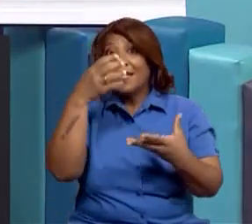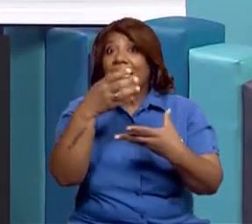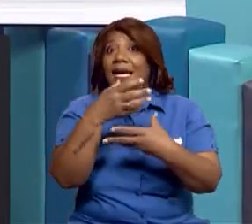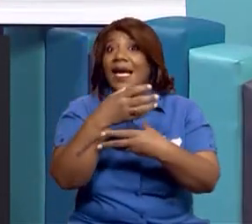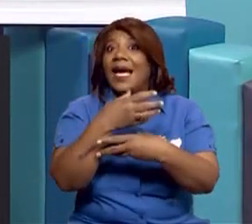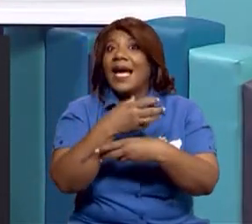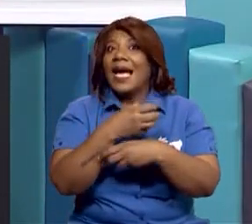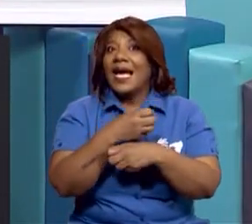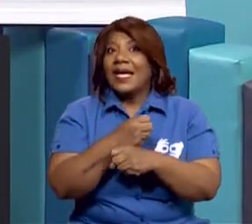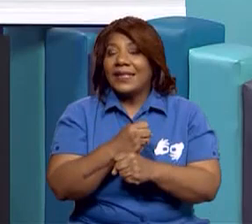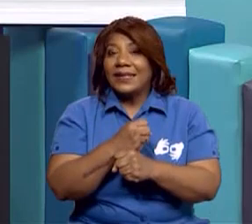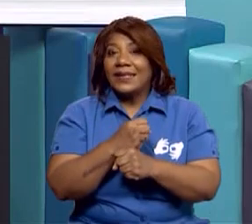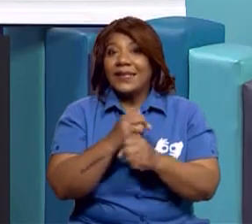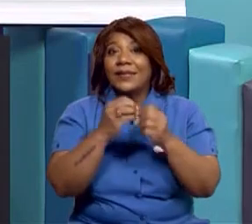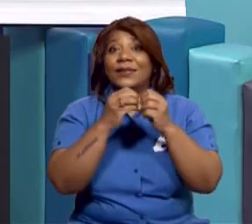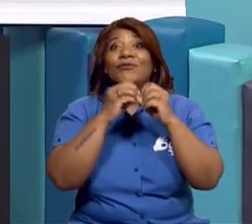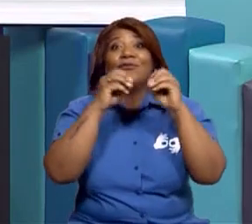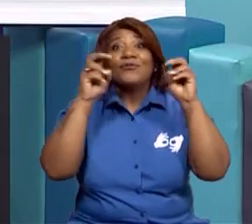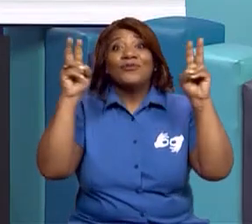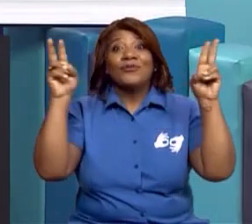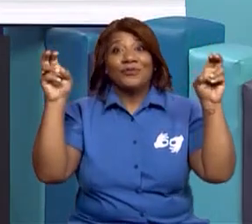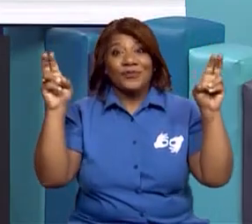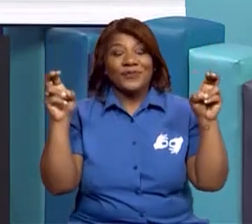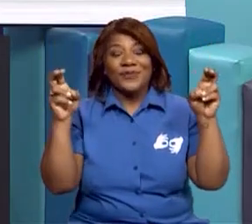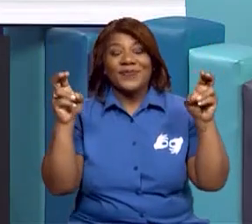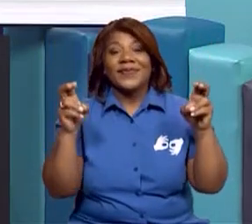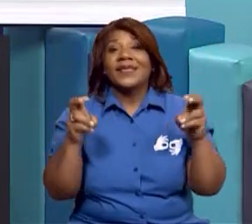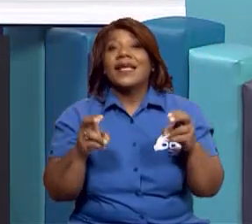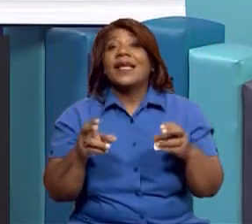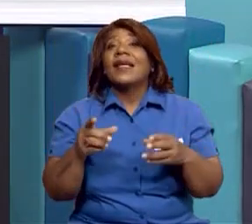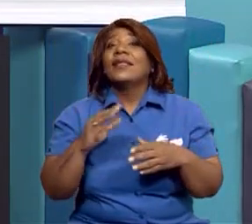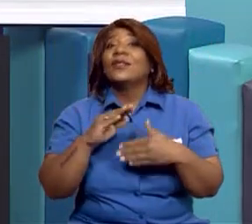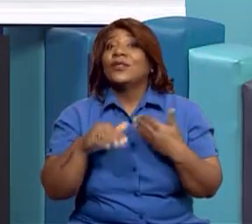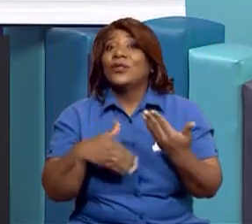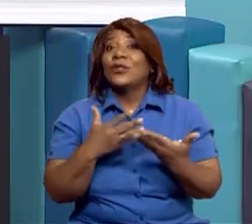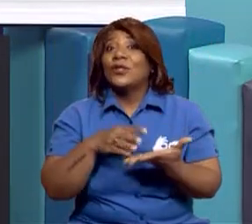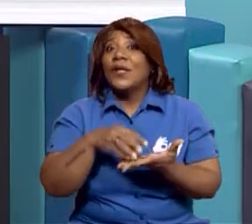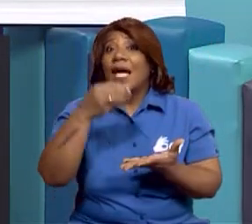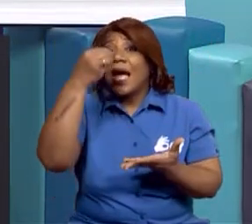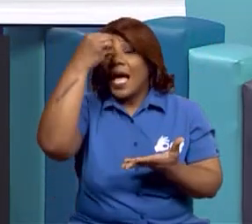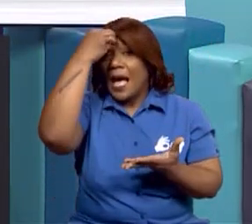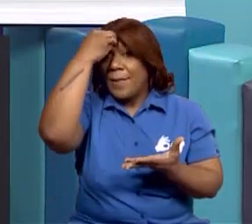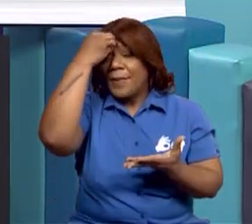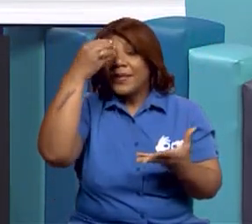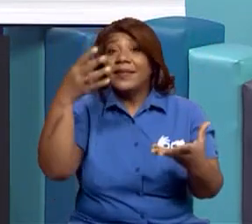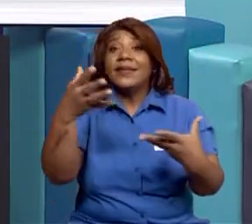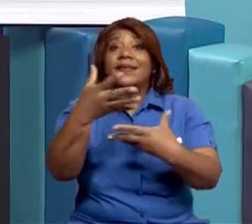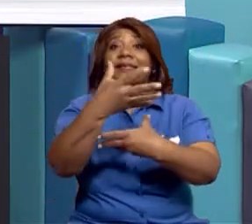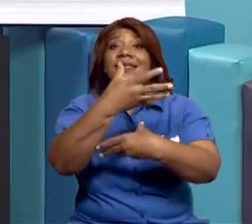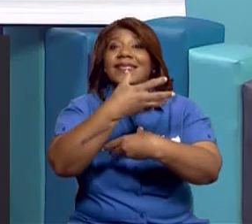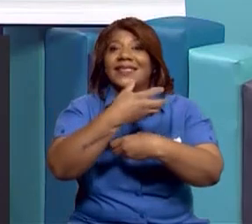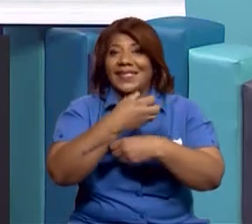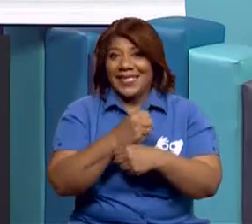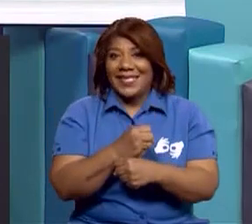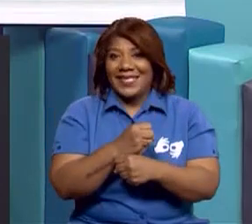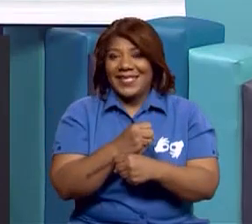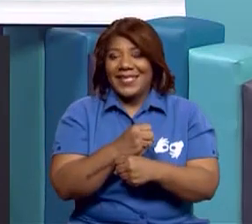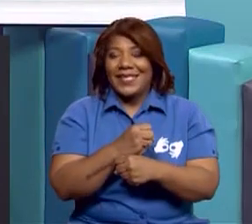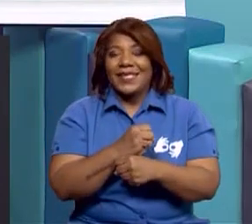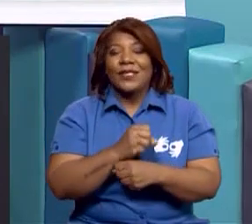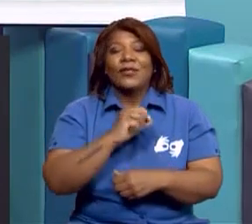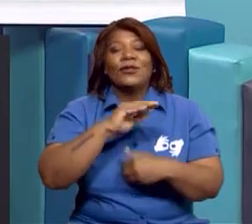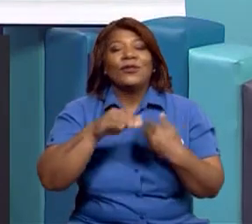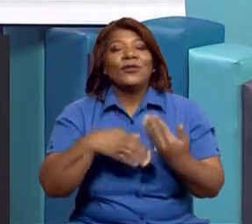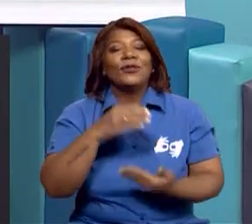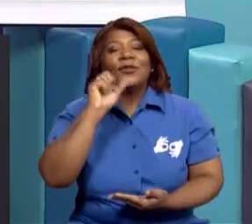ser nuestro emblema de este segundo trimestre de Creando en Casa, porque todos nuestros niños tienen esa capacidad,